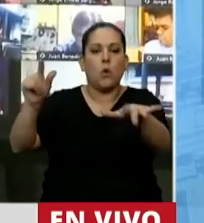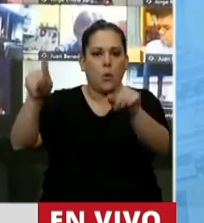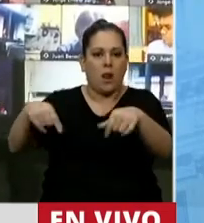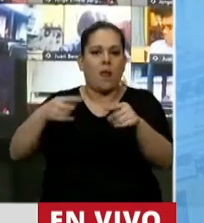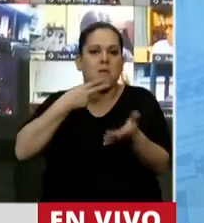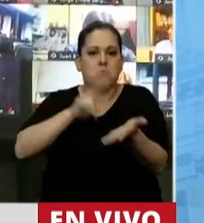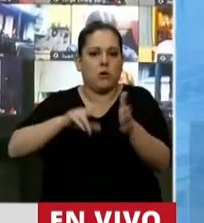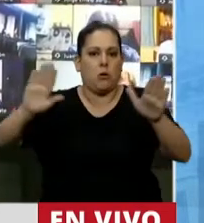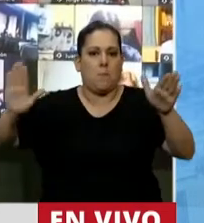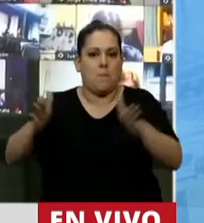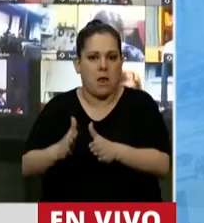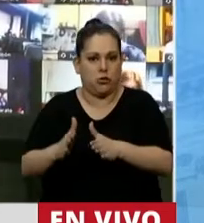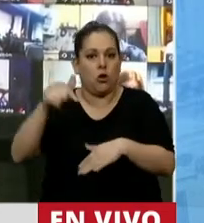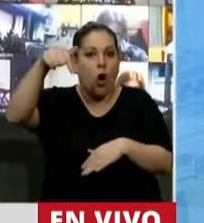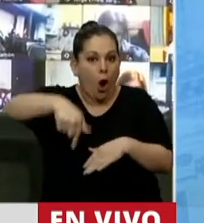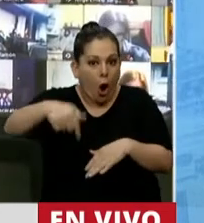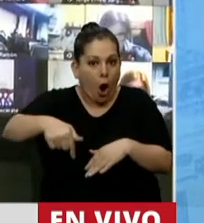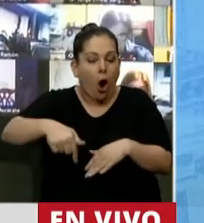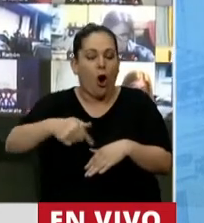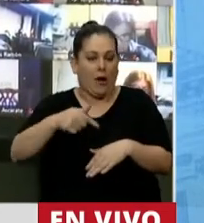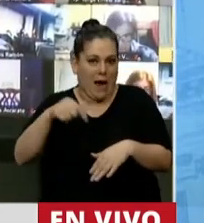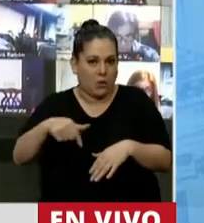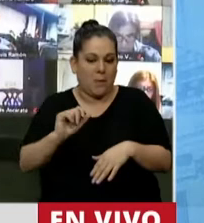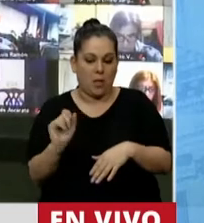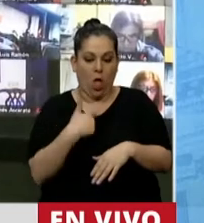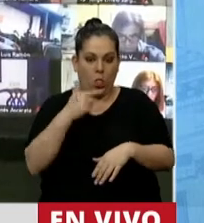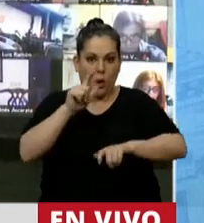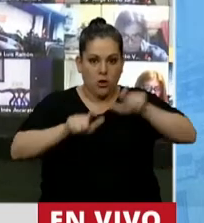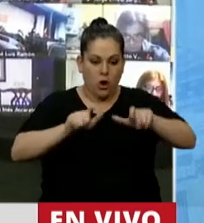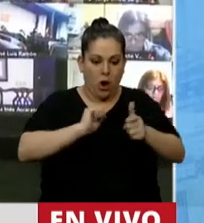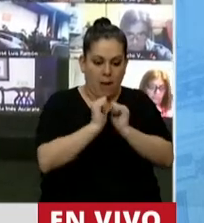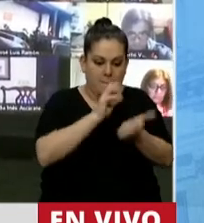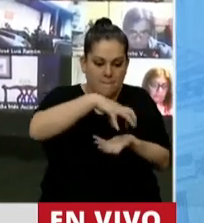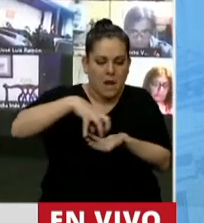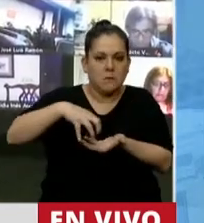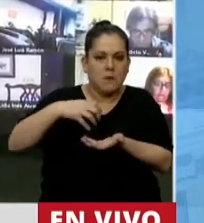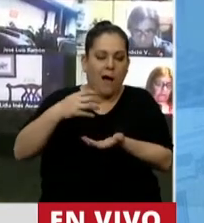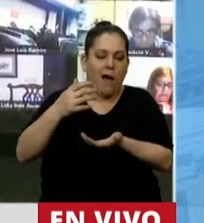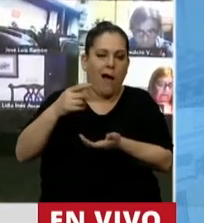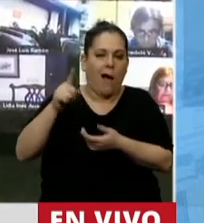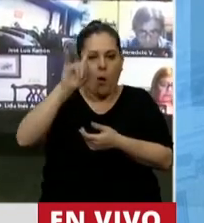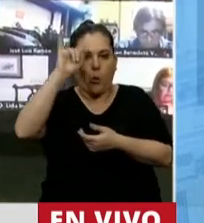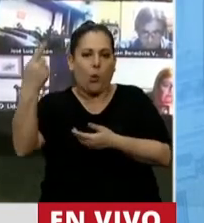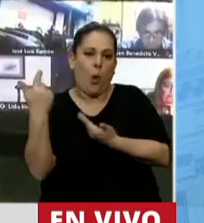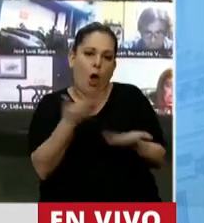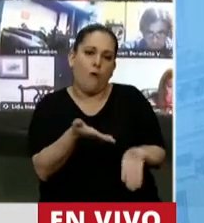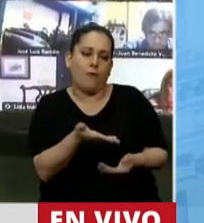Y está convocando hoy a nuestros empresarios a invertir allá. Y acá no lo vemos.